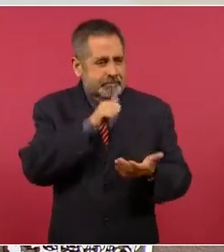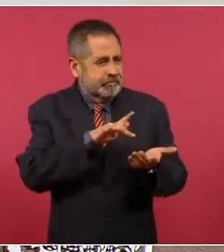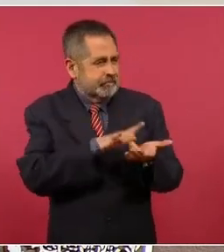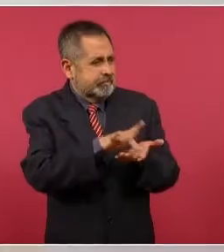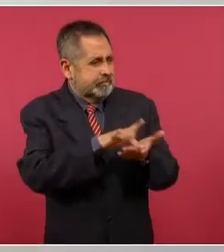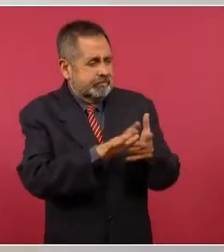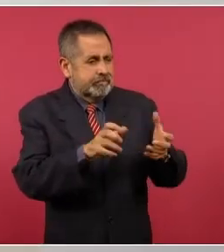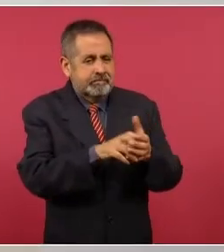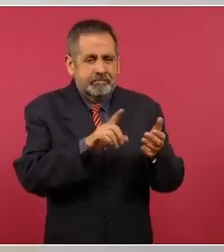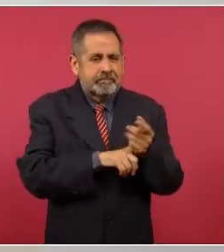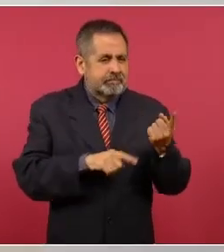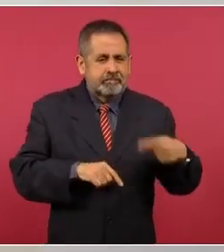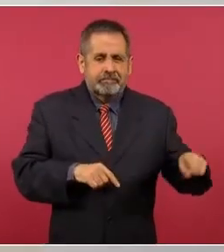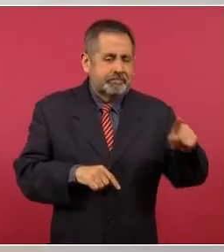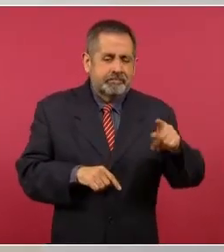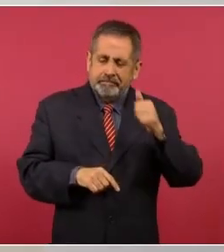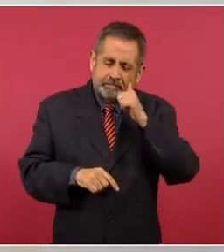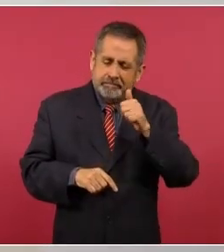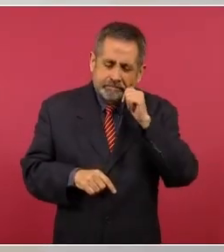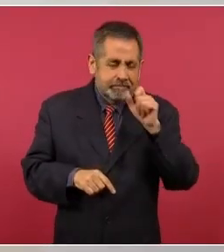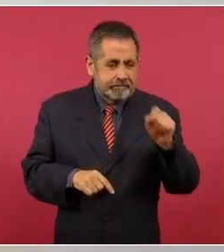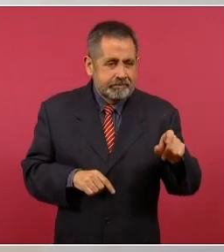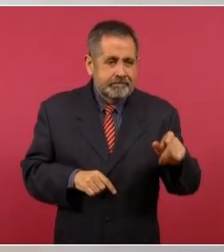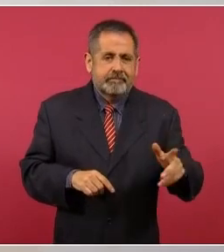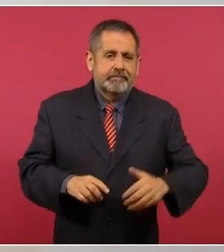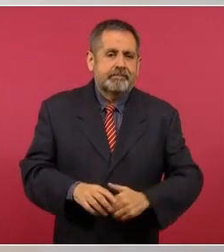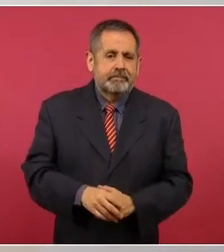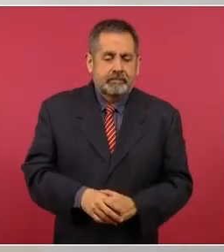todas esas leyes.